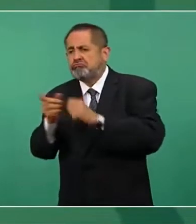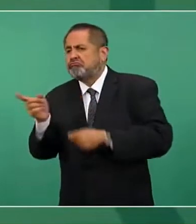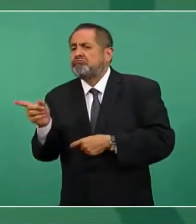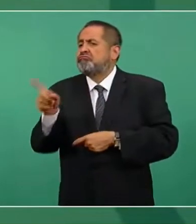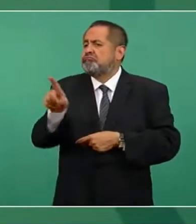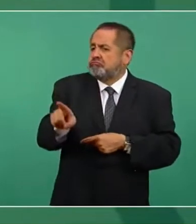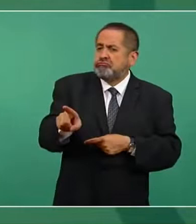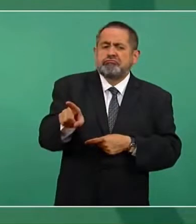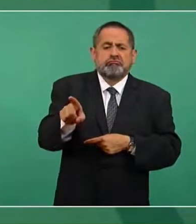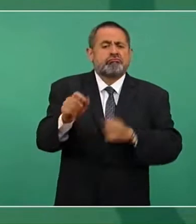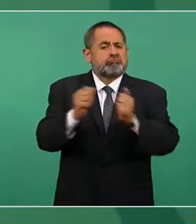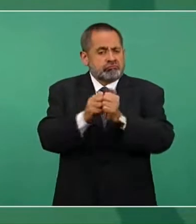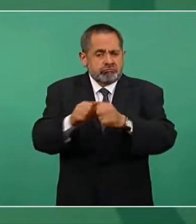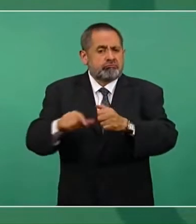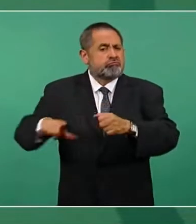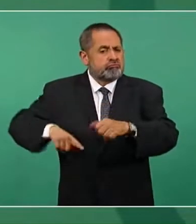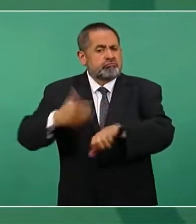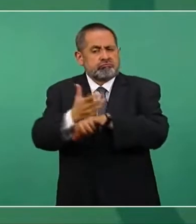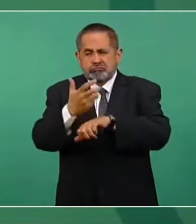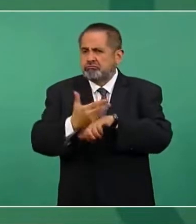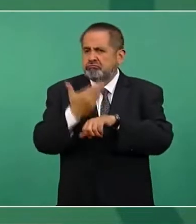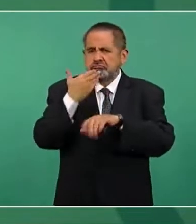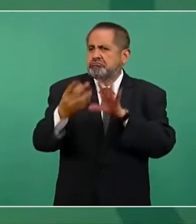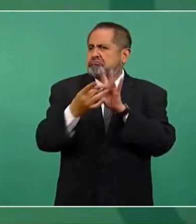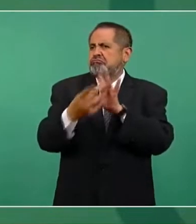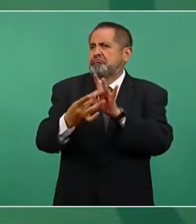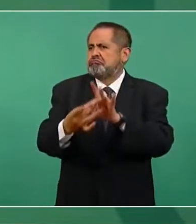con el gobierno de Estados Unidos.